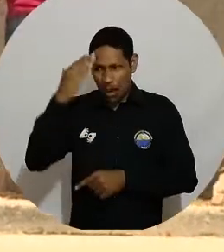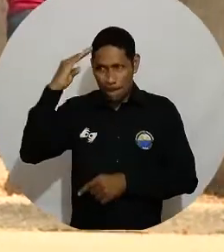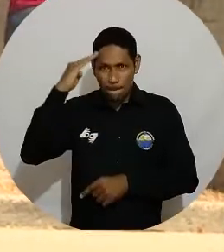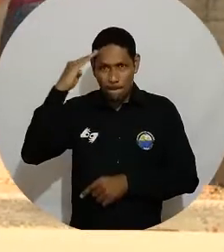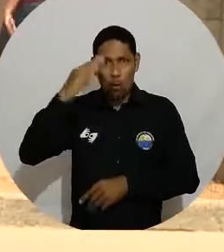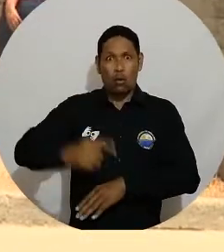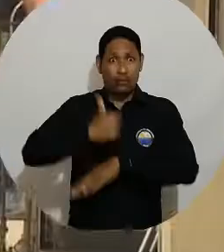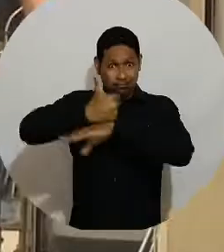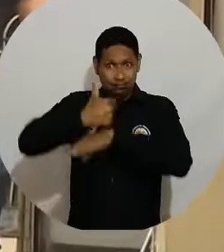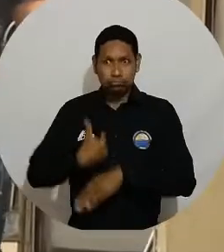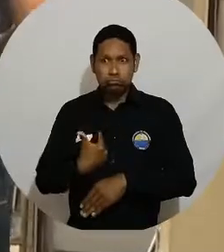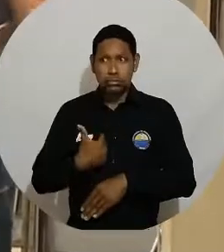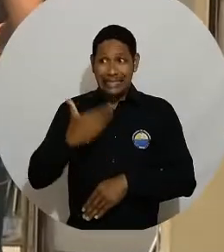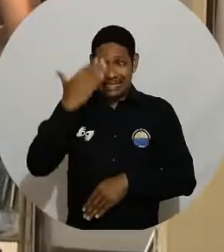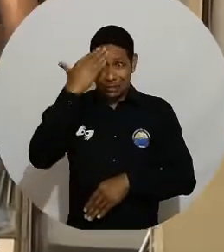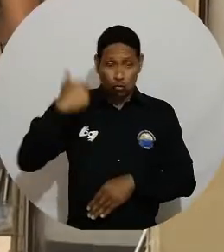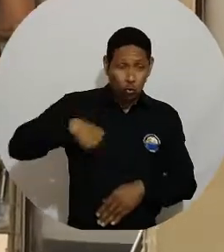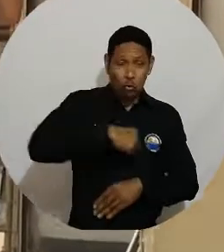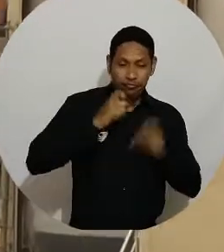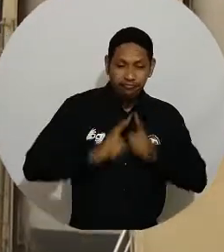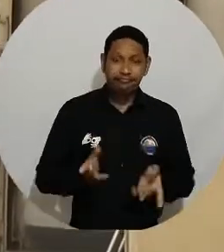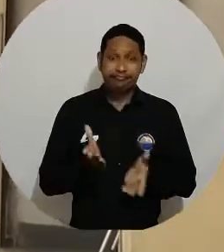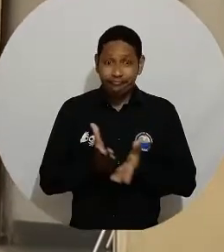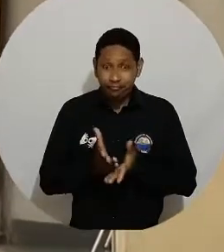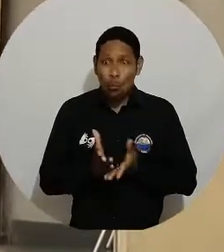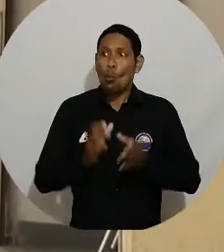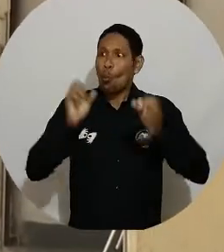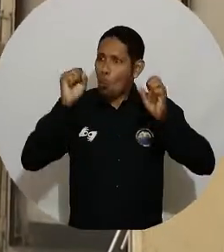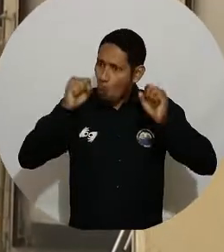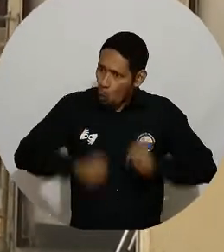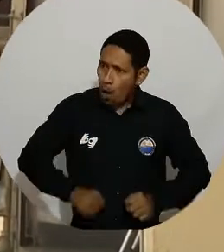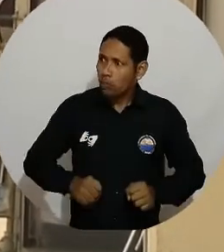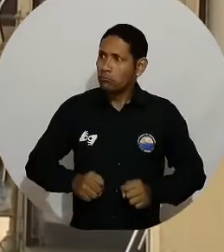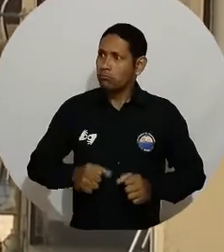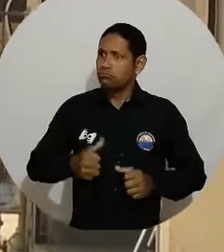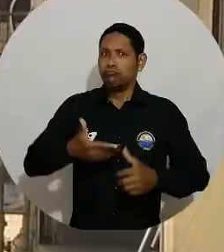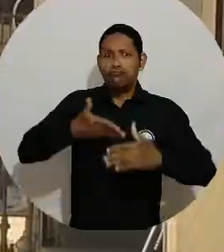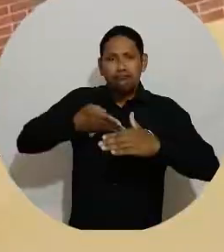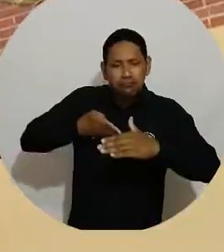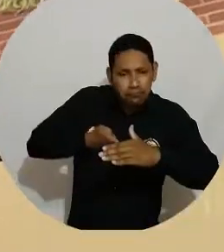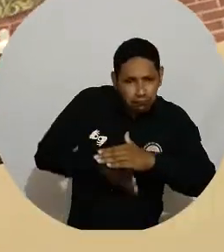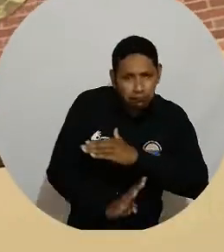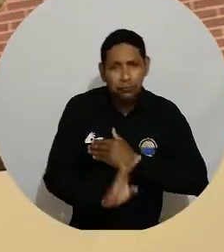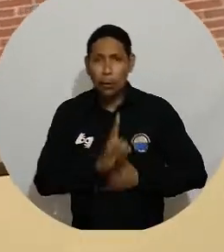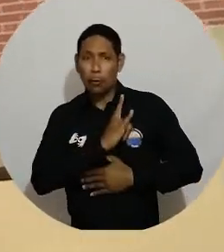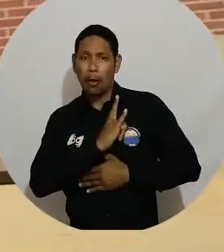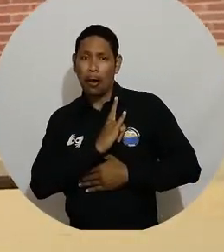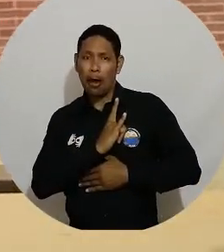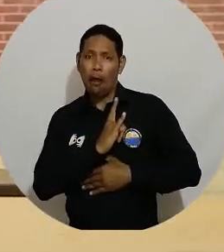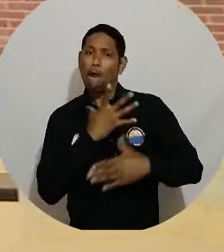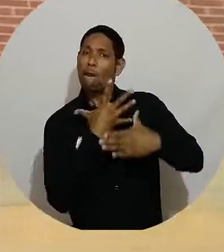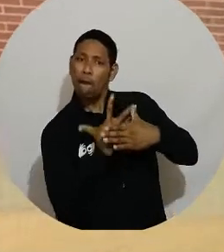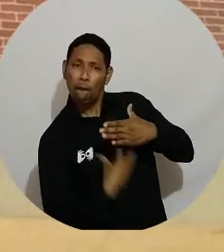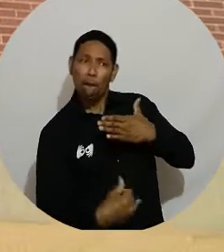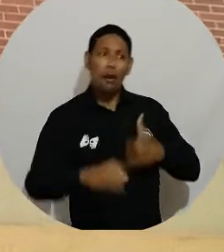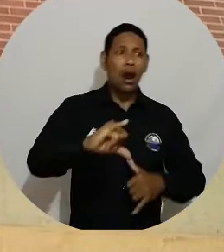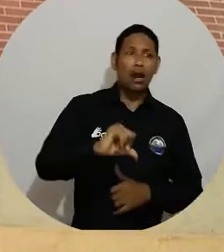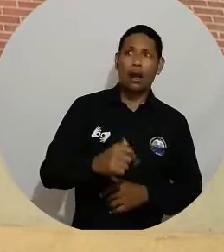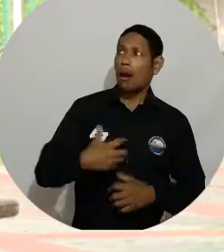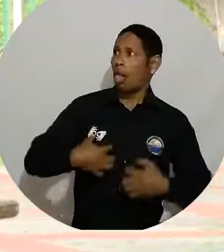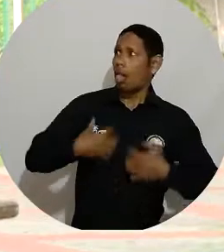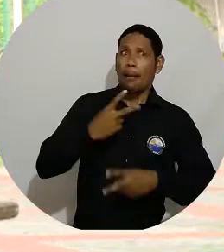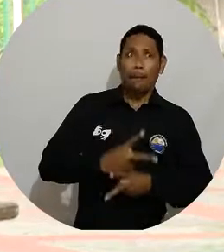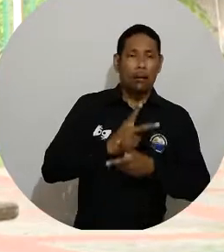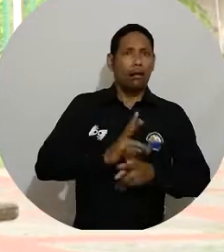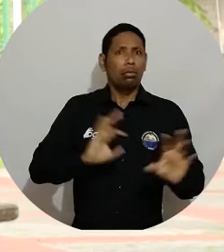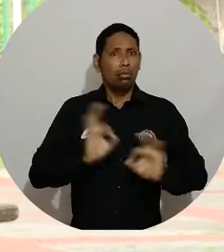y asegure que nosotros como estudiantes tengamos la posibilidad de ingresar y salir de nuestra institución sin ningún